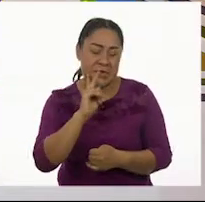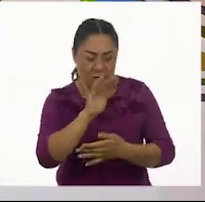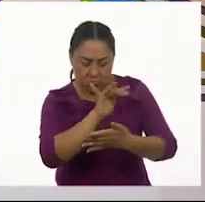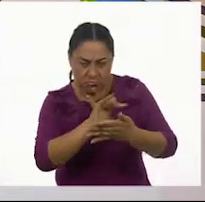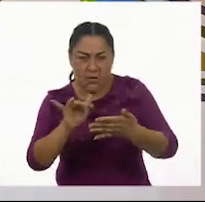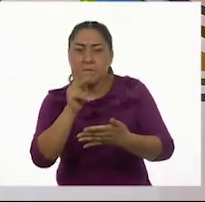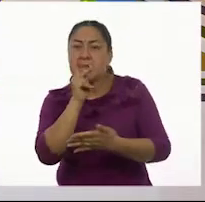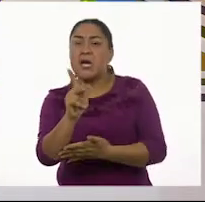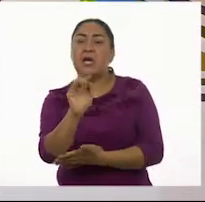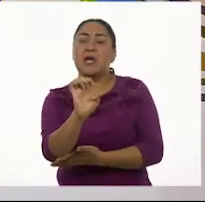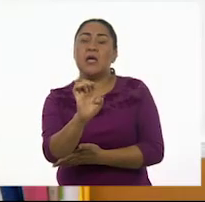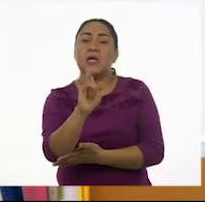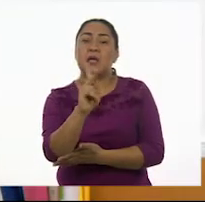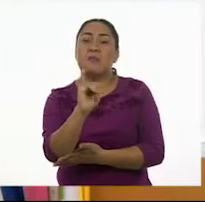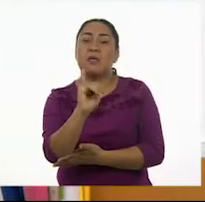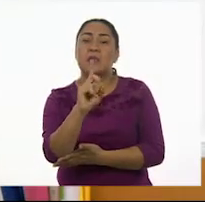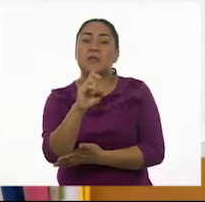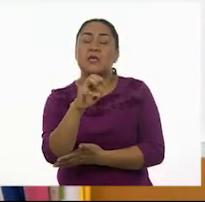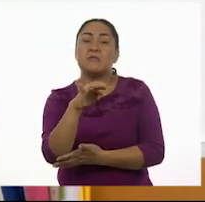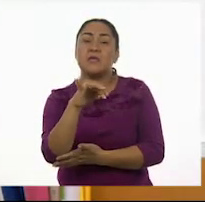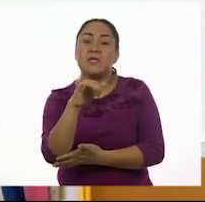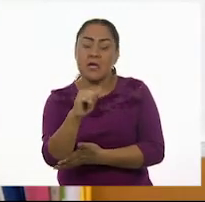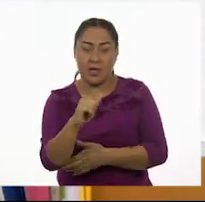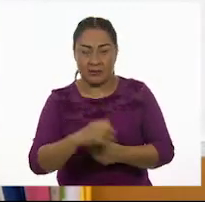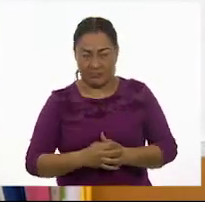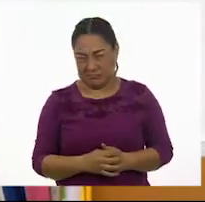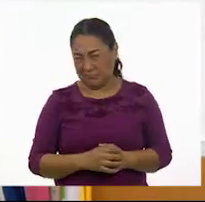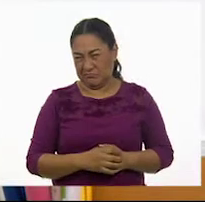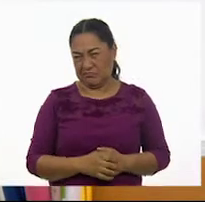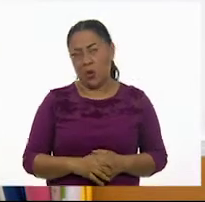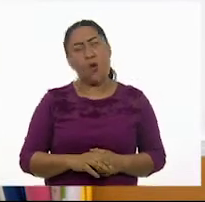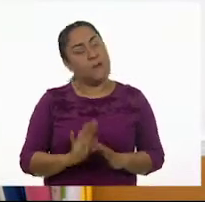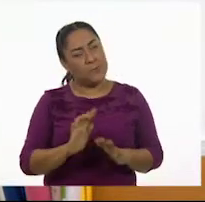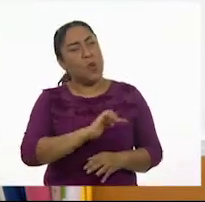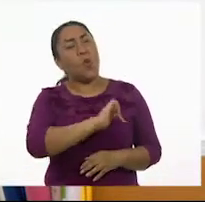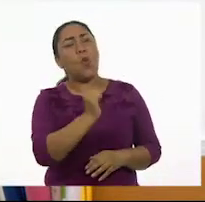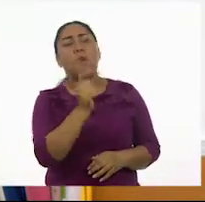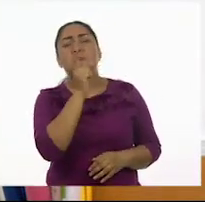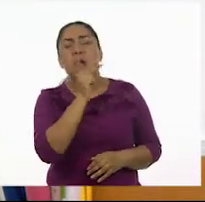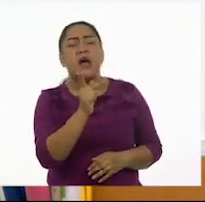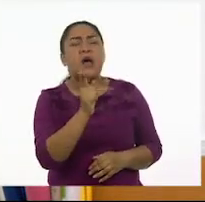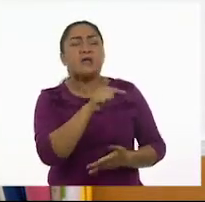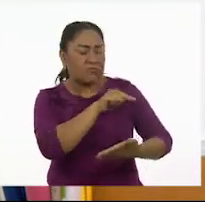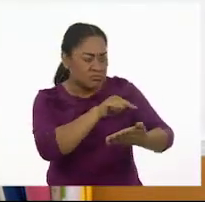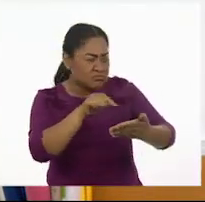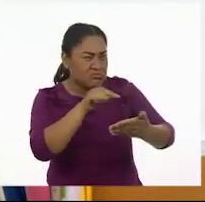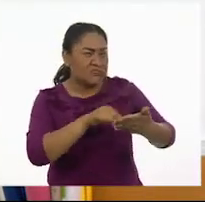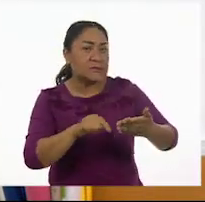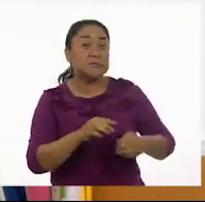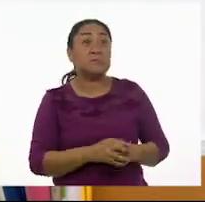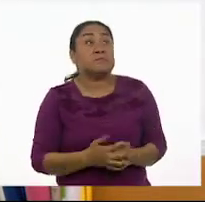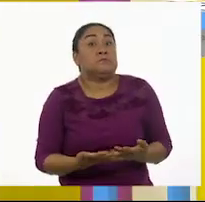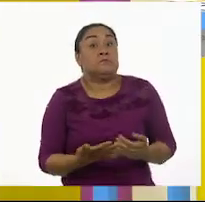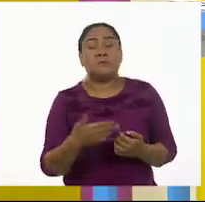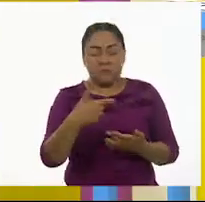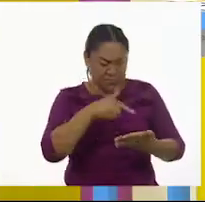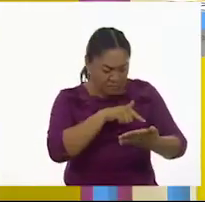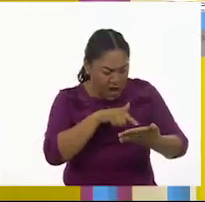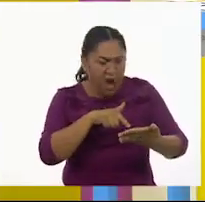sí. ¿Qué otra palabra rara o que no conocemos está en ese índice? ¿Higiene?